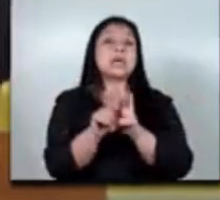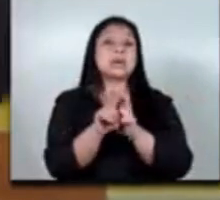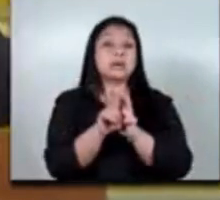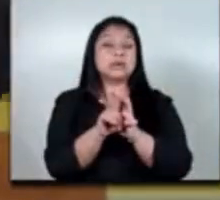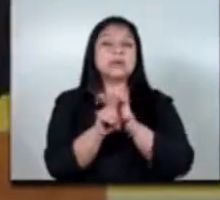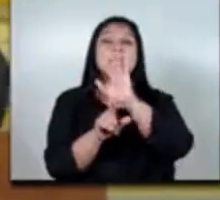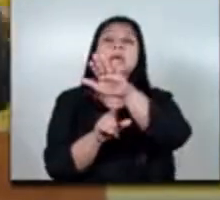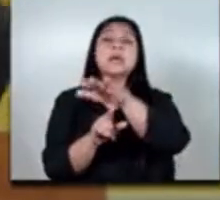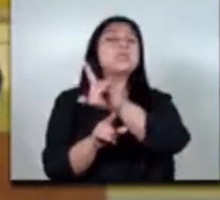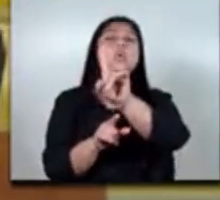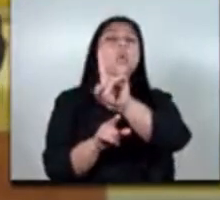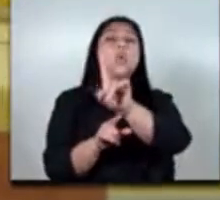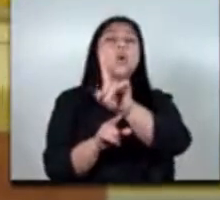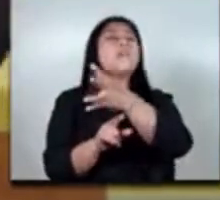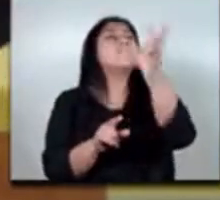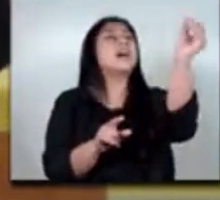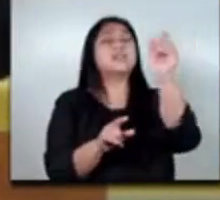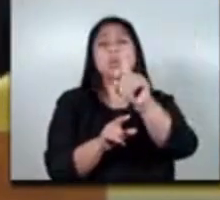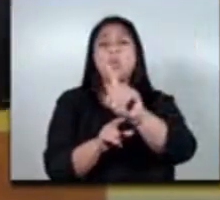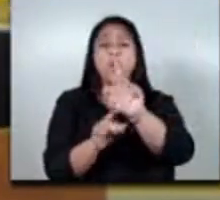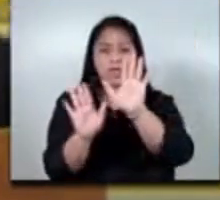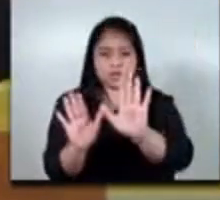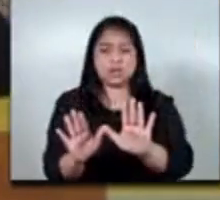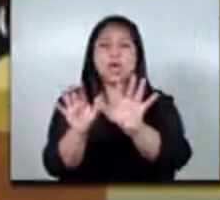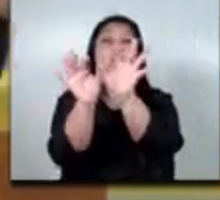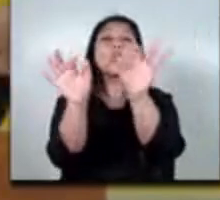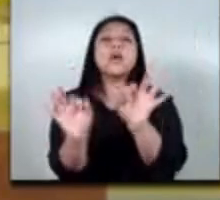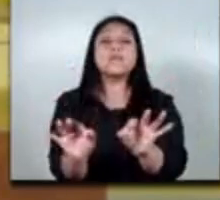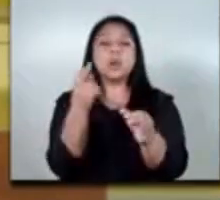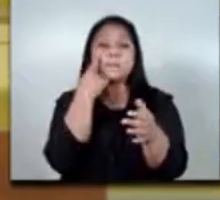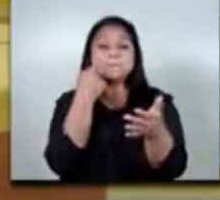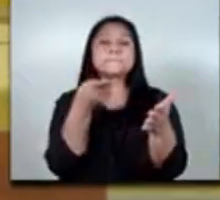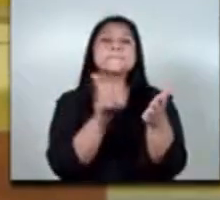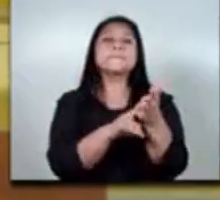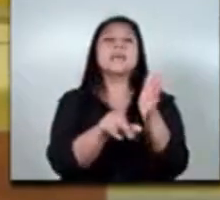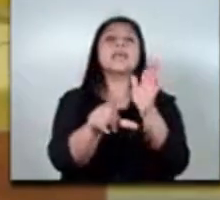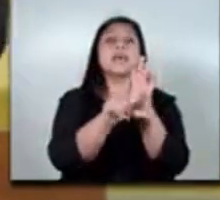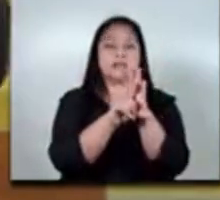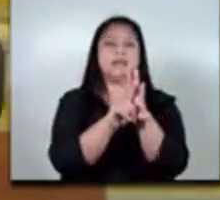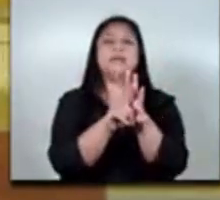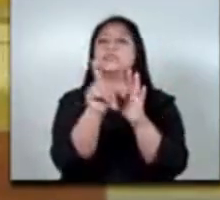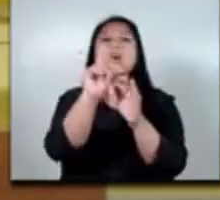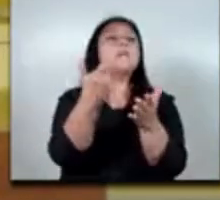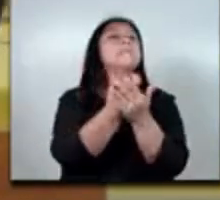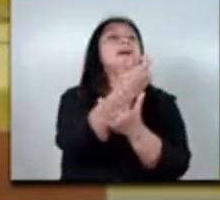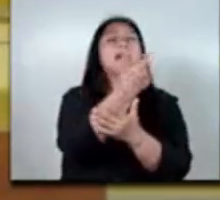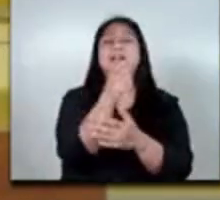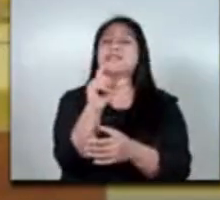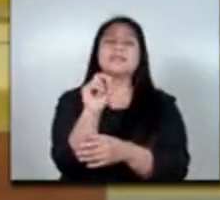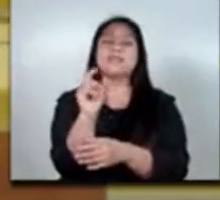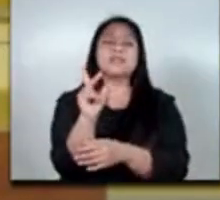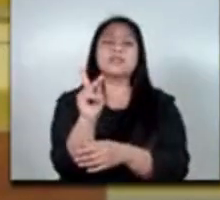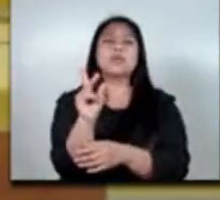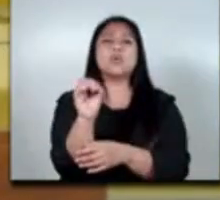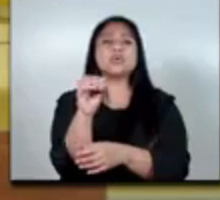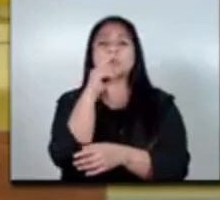decirles no se vayan de manera irregular aquí hay una posibilidad de irse de manera regular no le paguen a un coyote ustedes